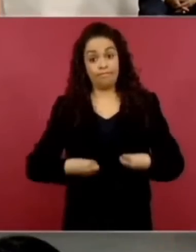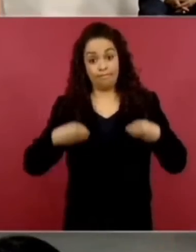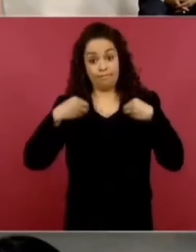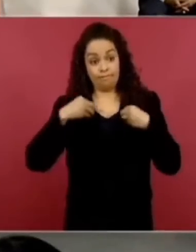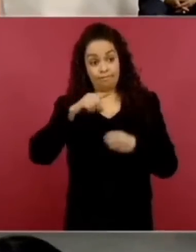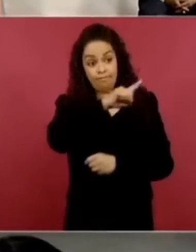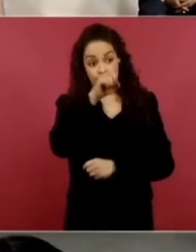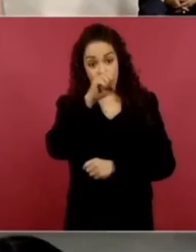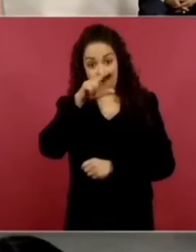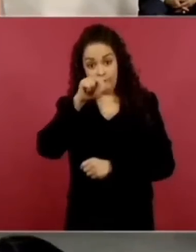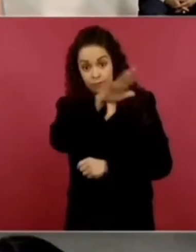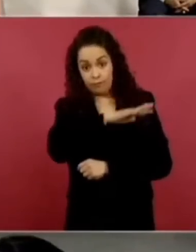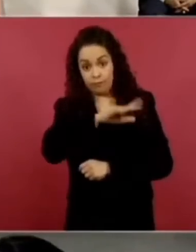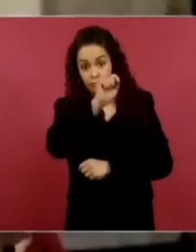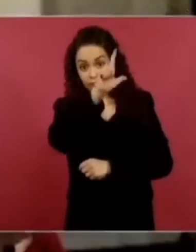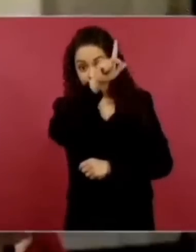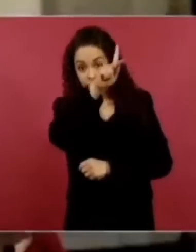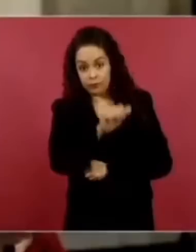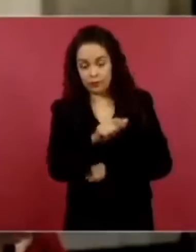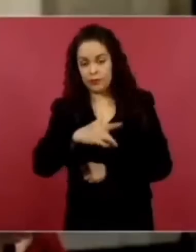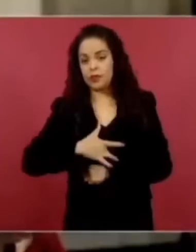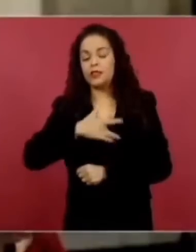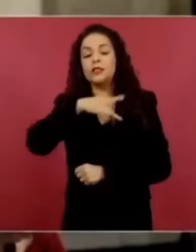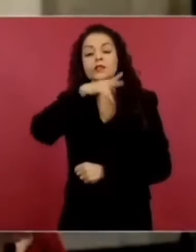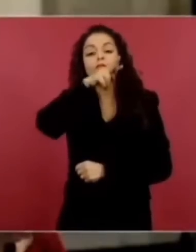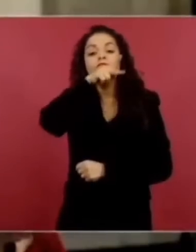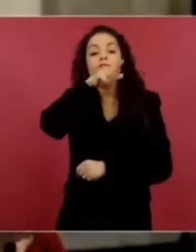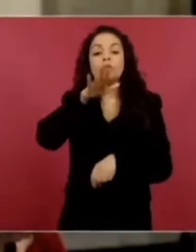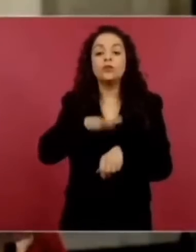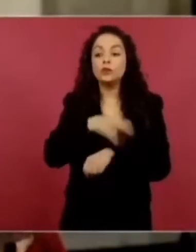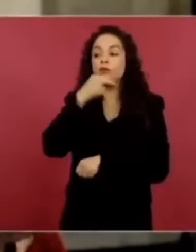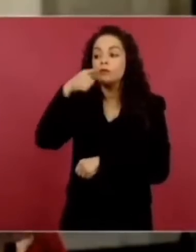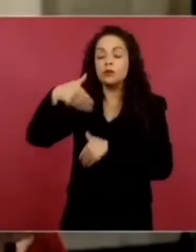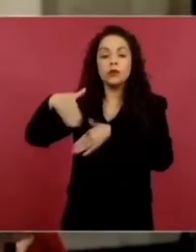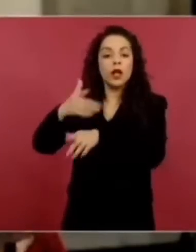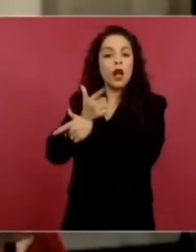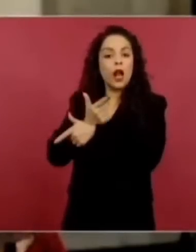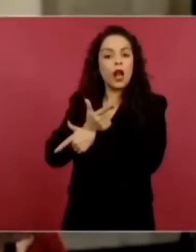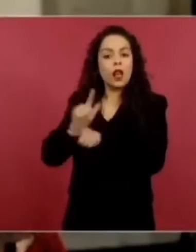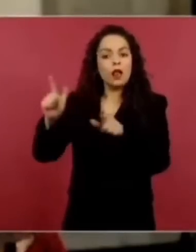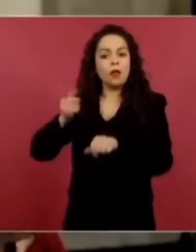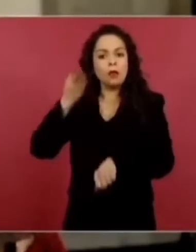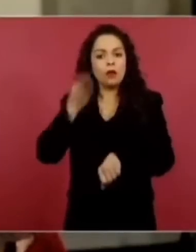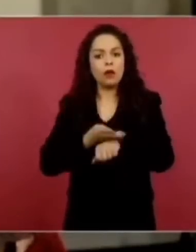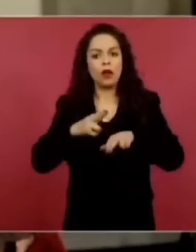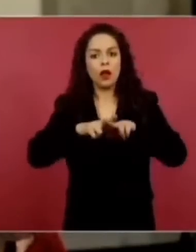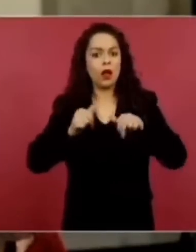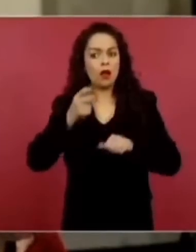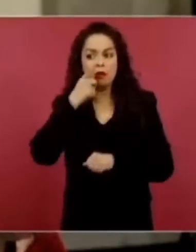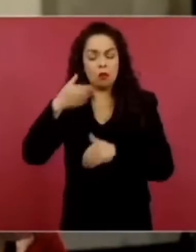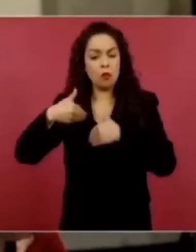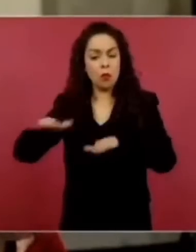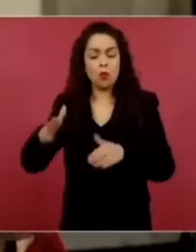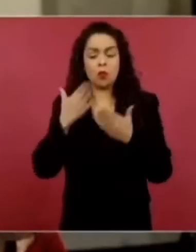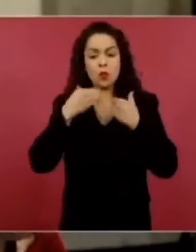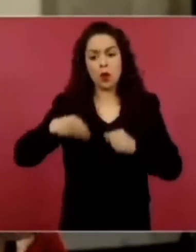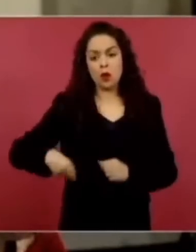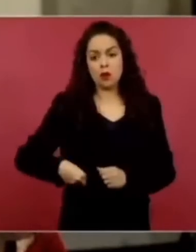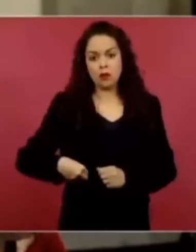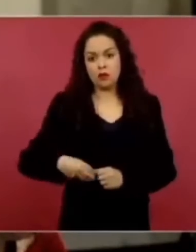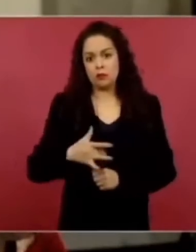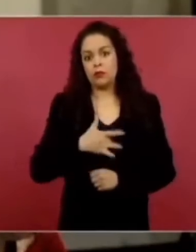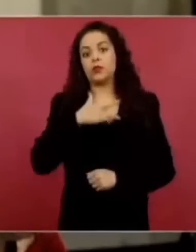zona, que este hombre otra vez esté ahí libre, exonerado, y también